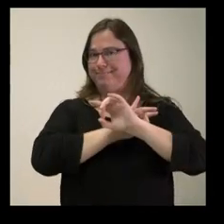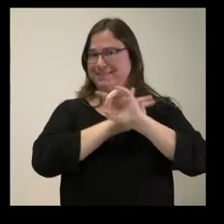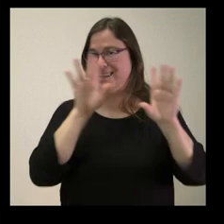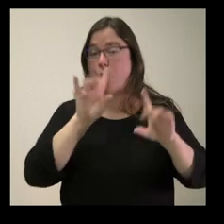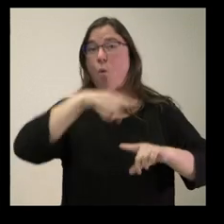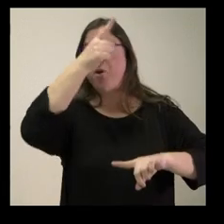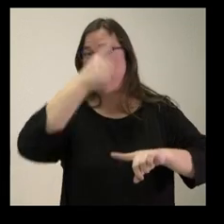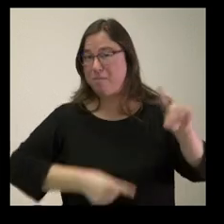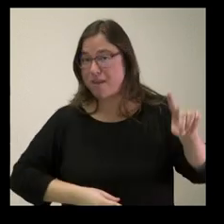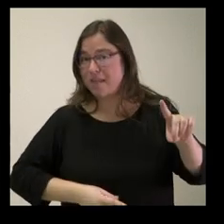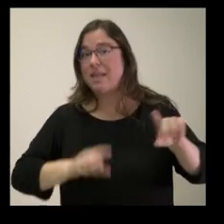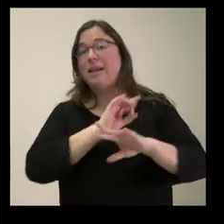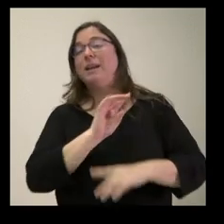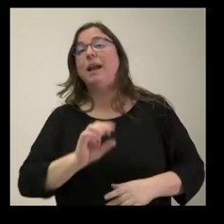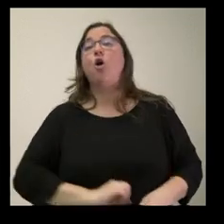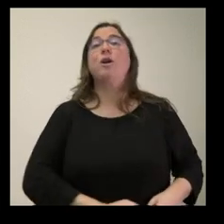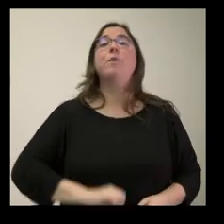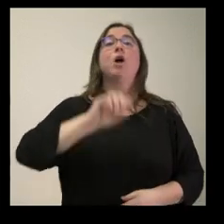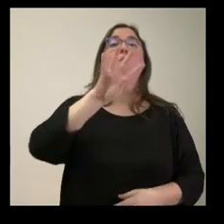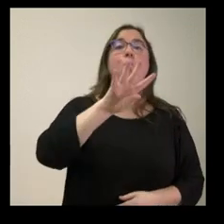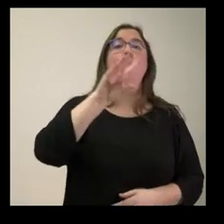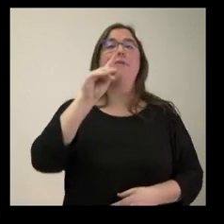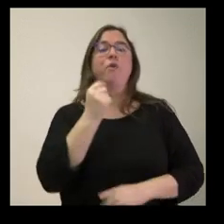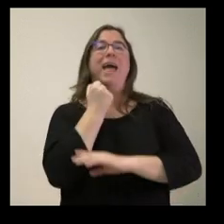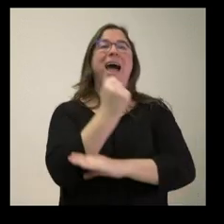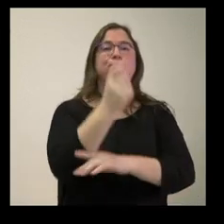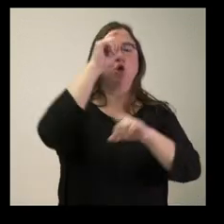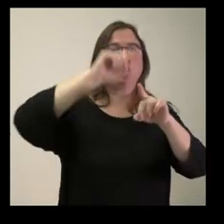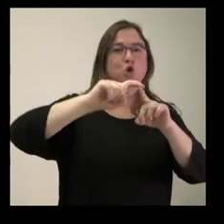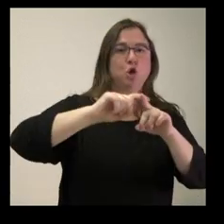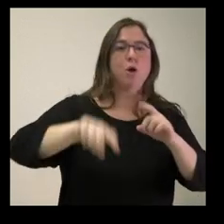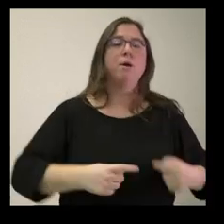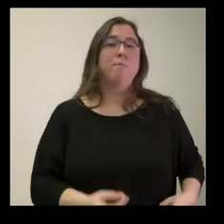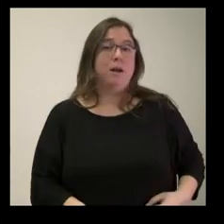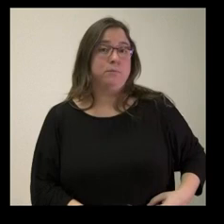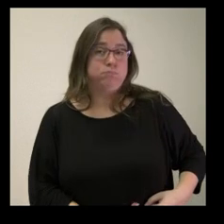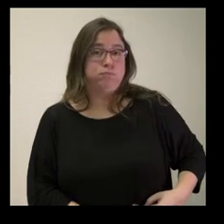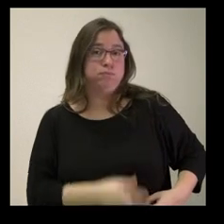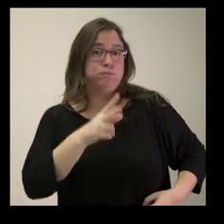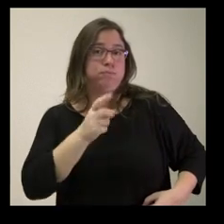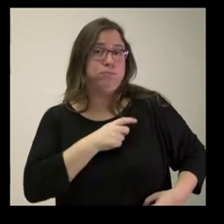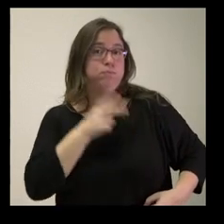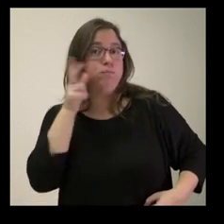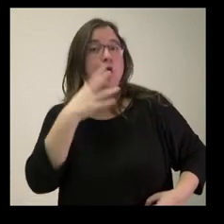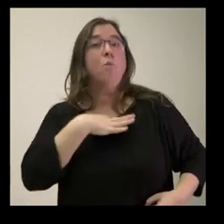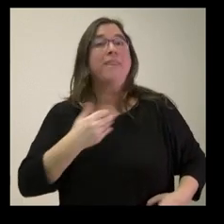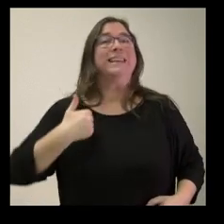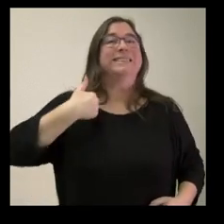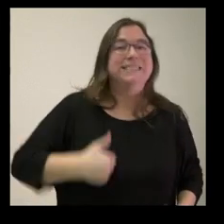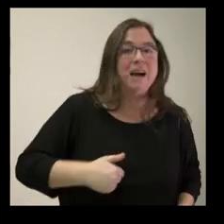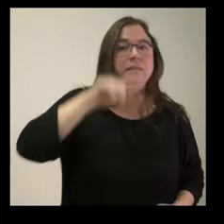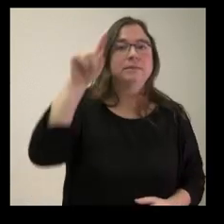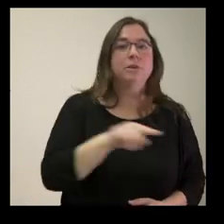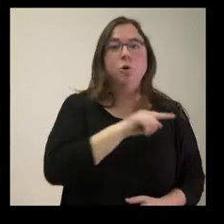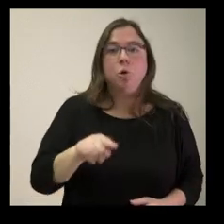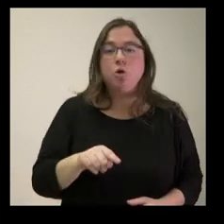y media si las ecografías en 4D, el apoyo psicológico y la posibilidad de escuchar el látido del corazón están ya en marcha para las mujeres de Castellón